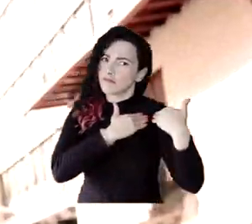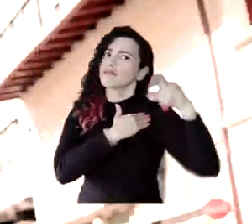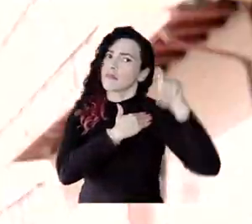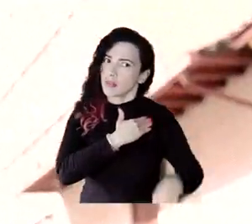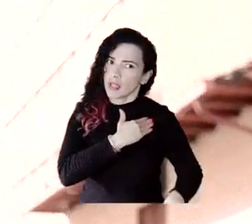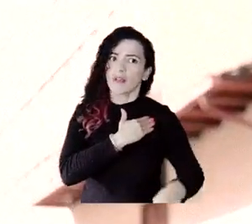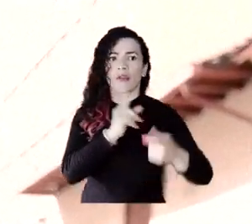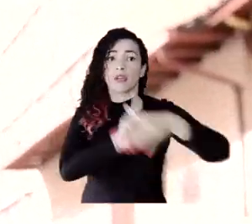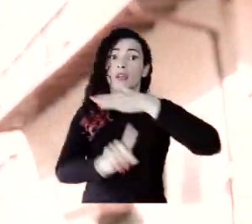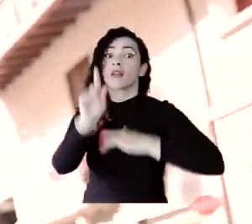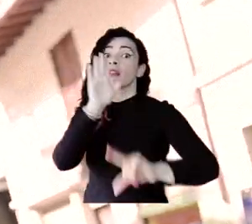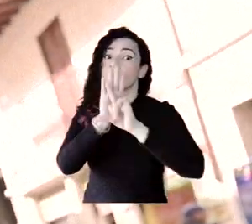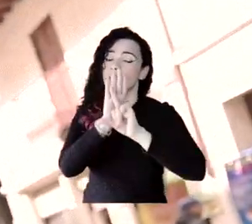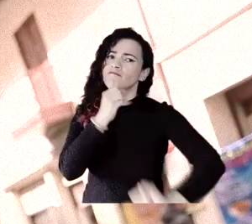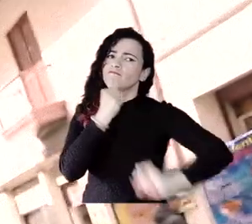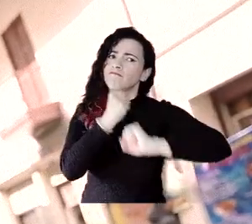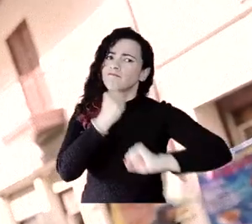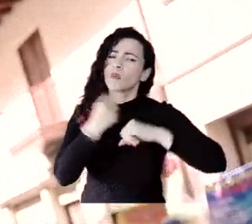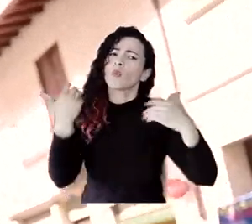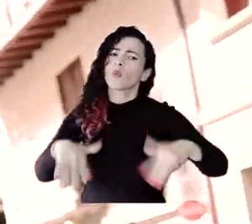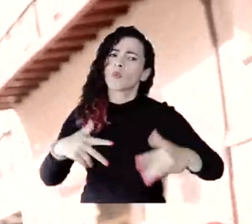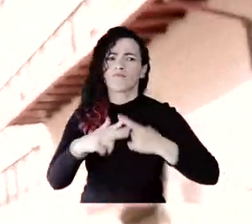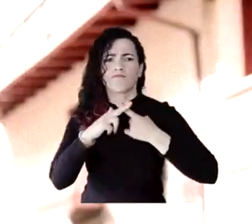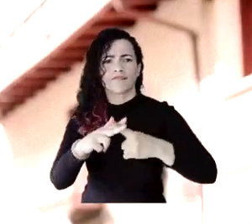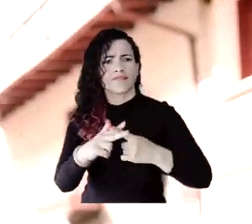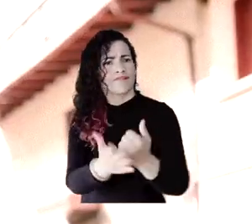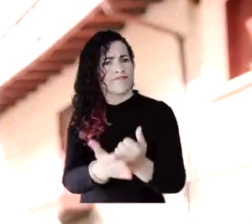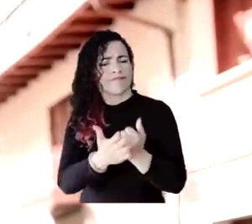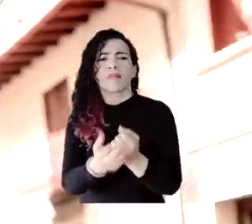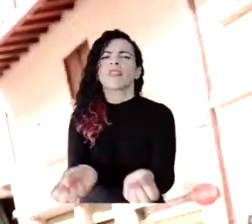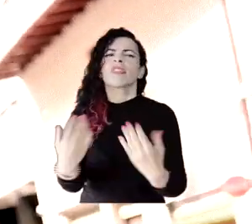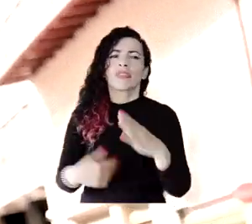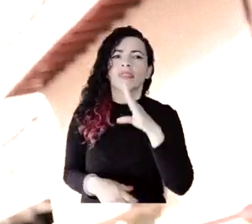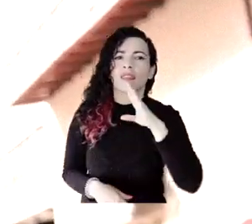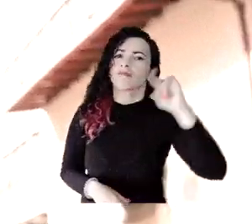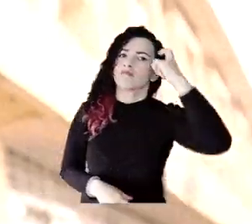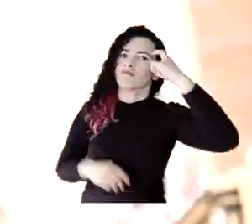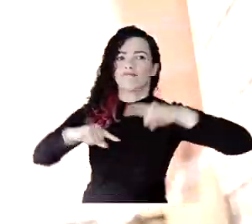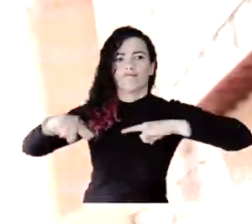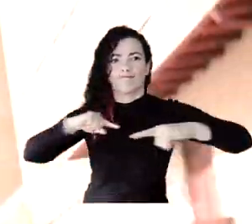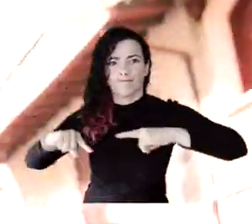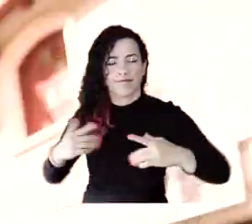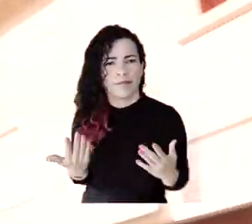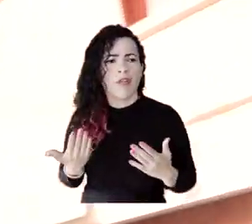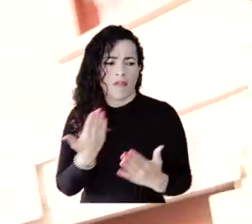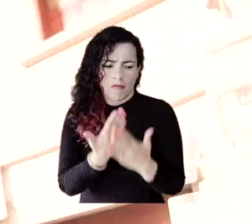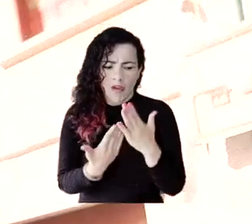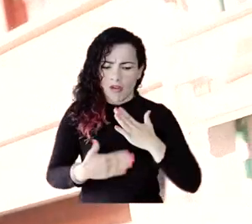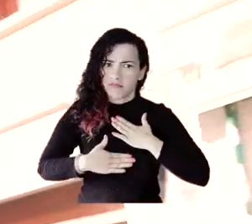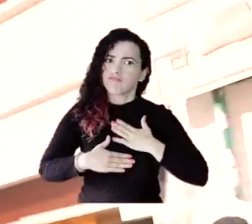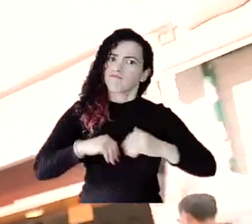jurídicas. Los apoyos son herramientas de asistencia que nos brinda la administración para facilitar el